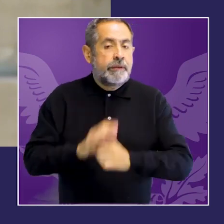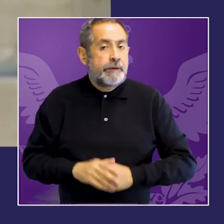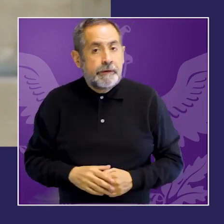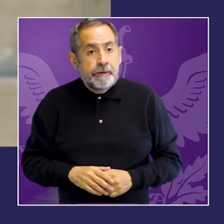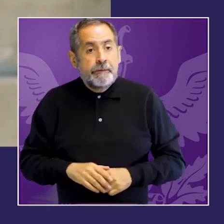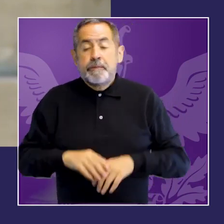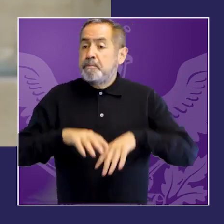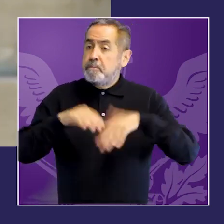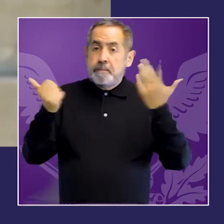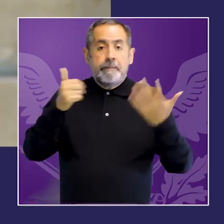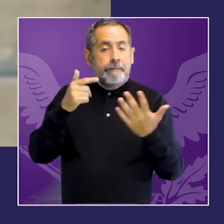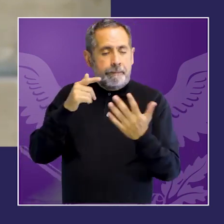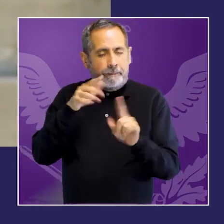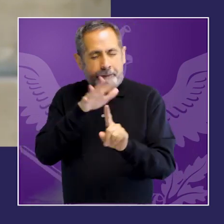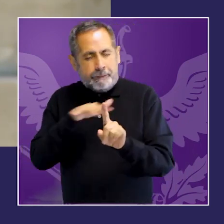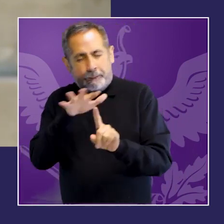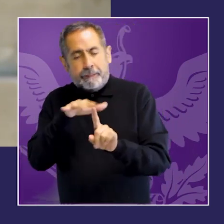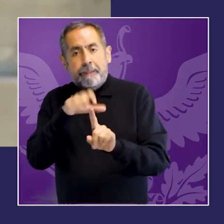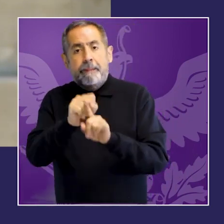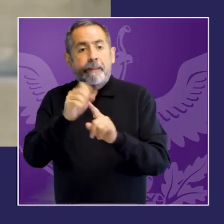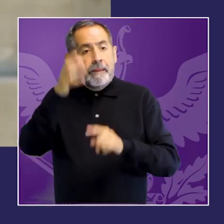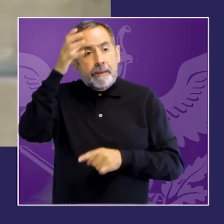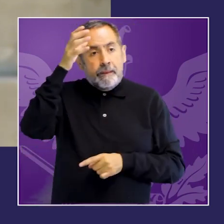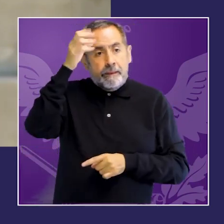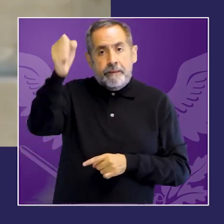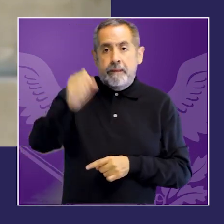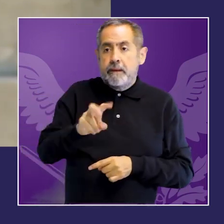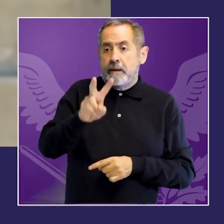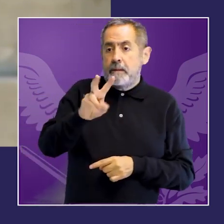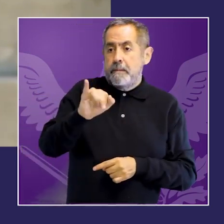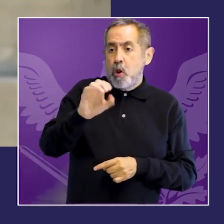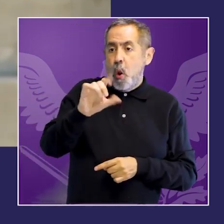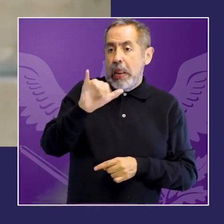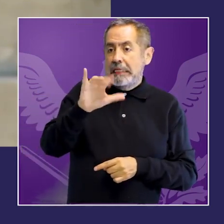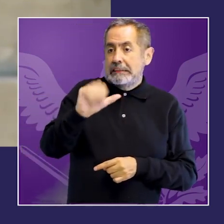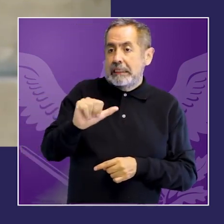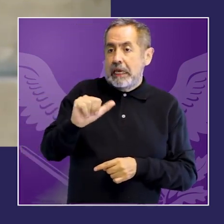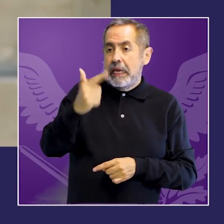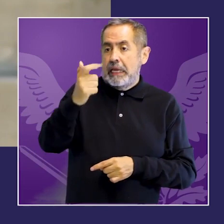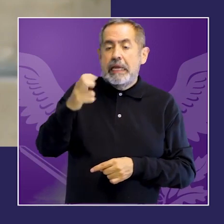la violencia ejercida por el agresor como determinantes para esa justicia penal